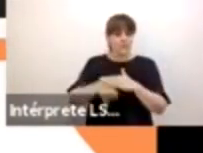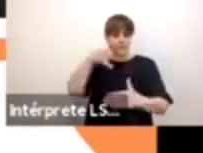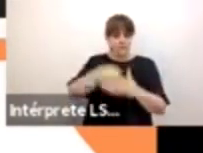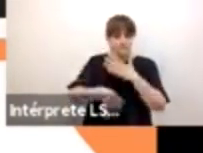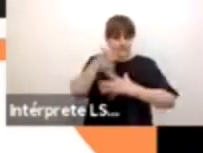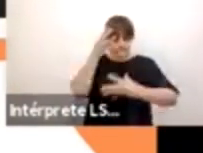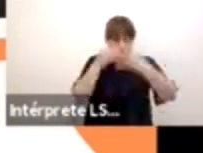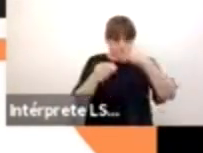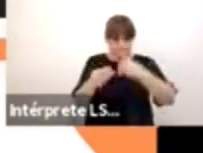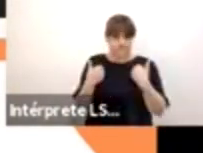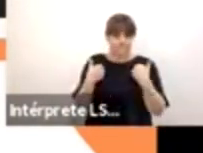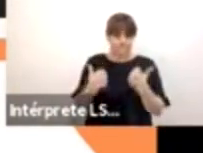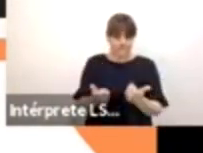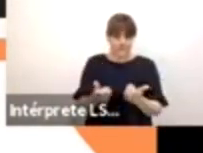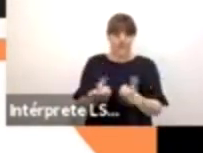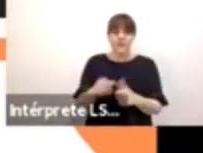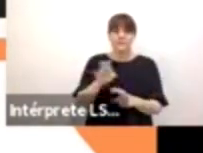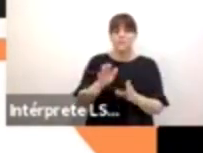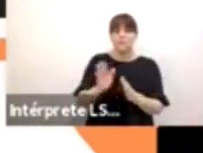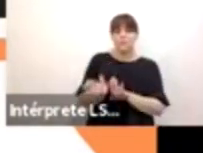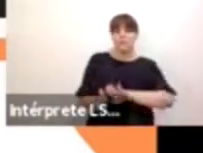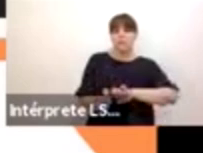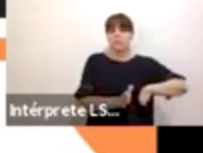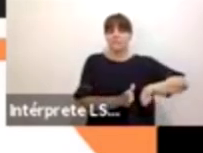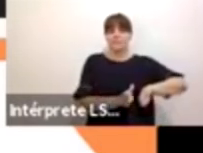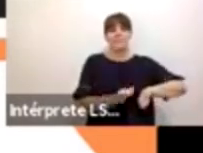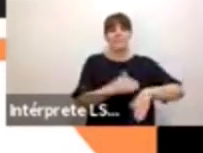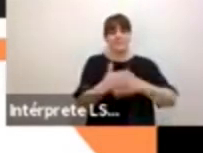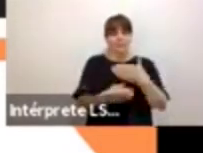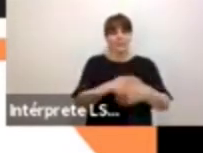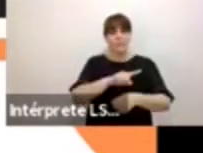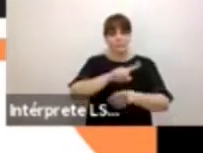únicas no se toman en cuenta. Siguiente, por favor.